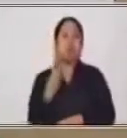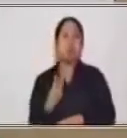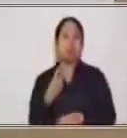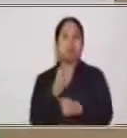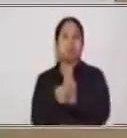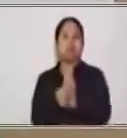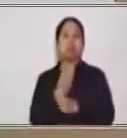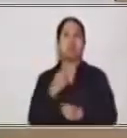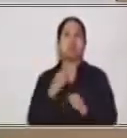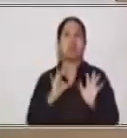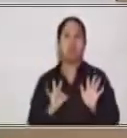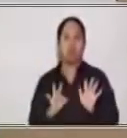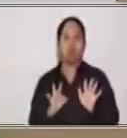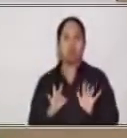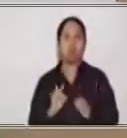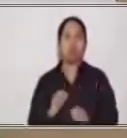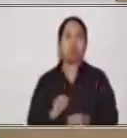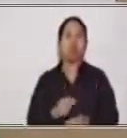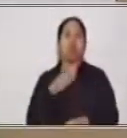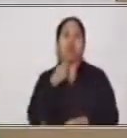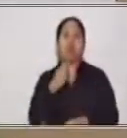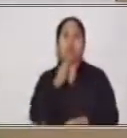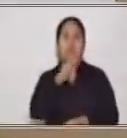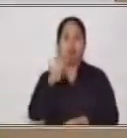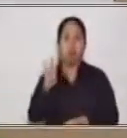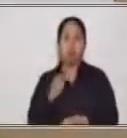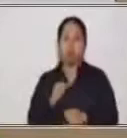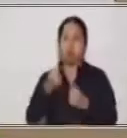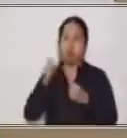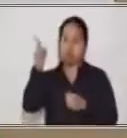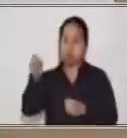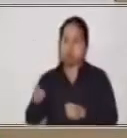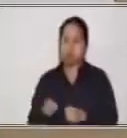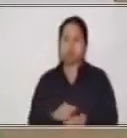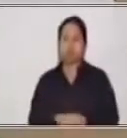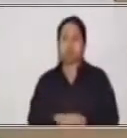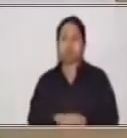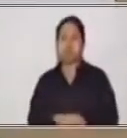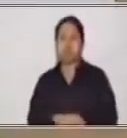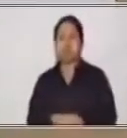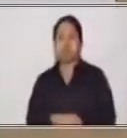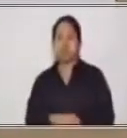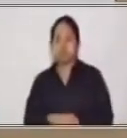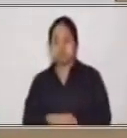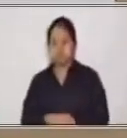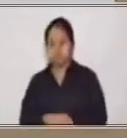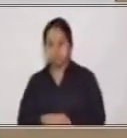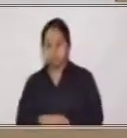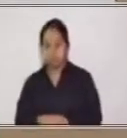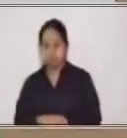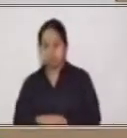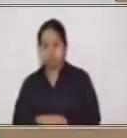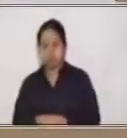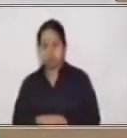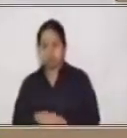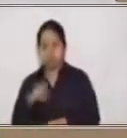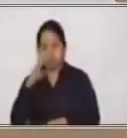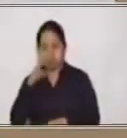Hacemos una resta, y acá sencillamente nos queda 1. Muy bien, bajamos entonces,